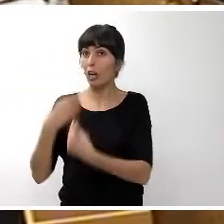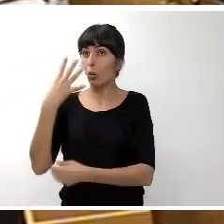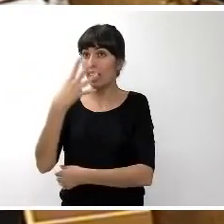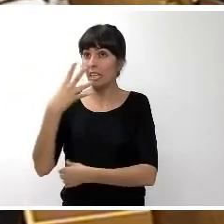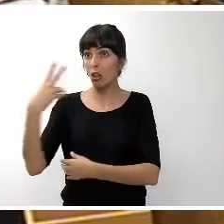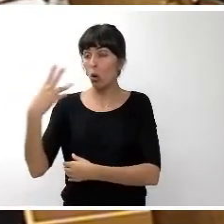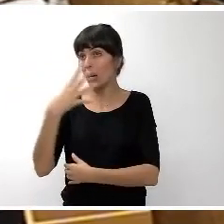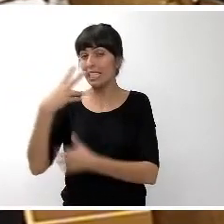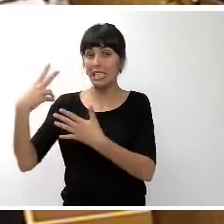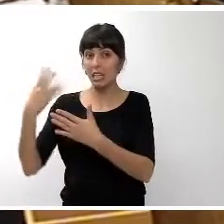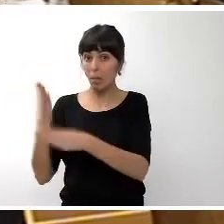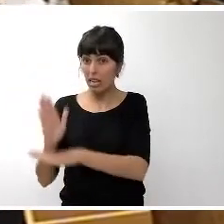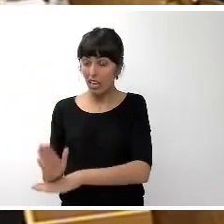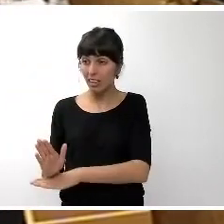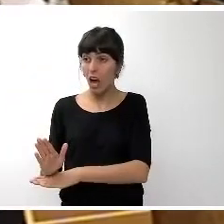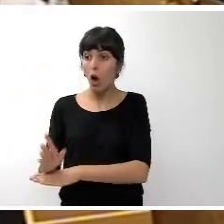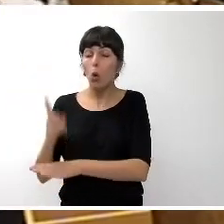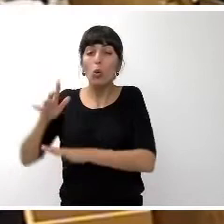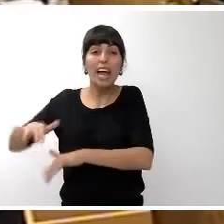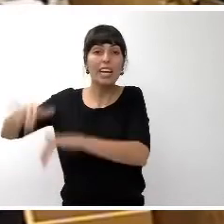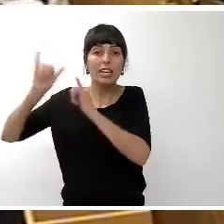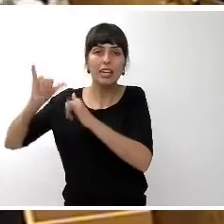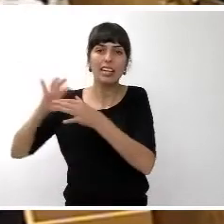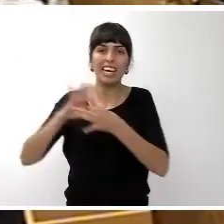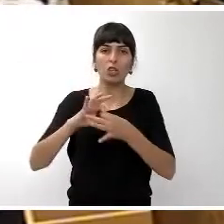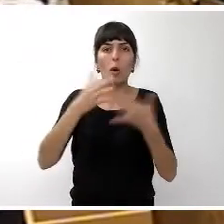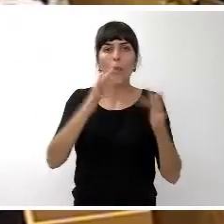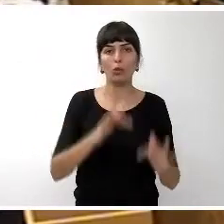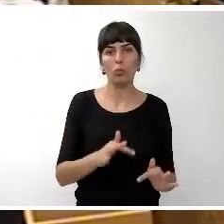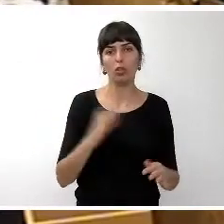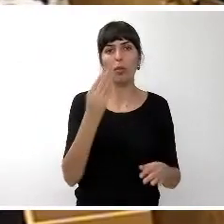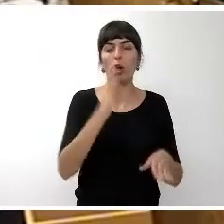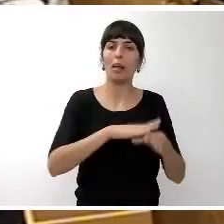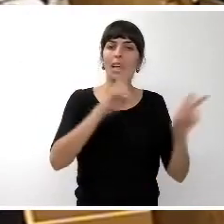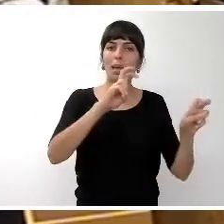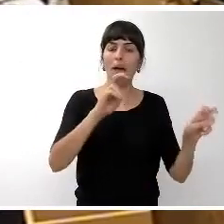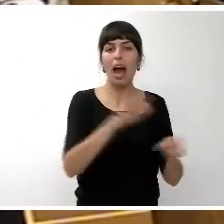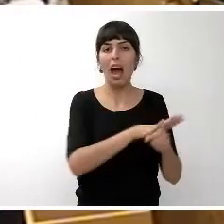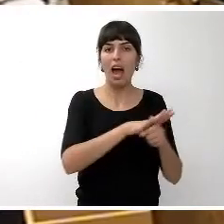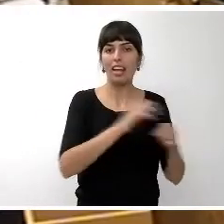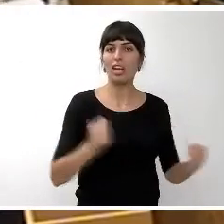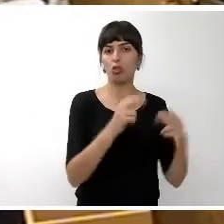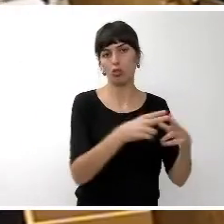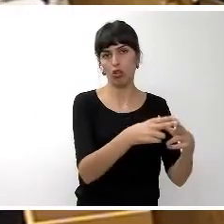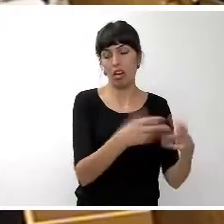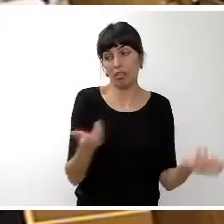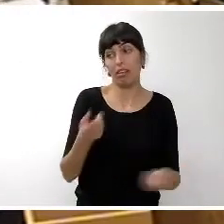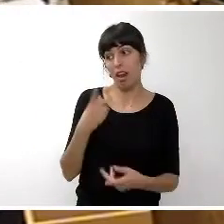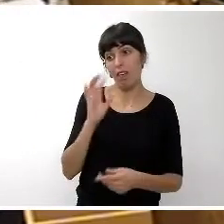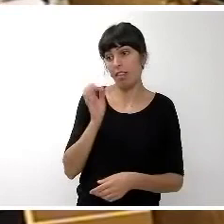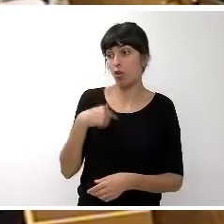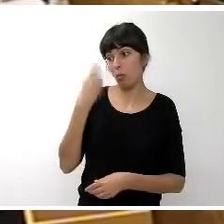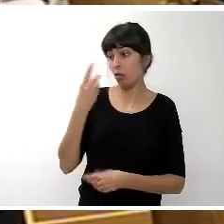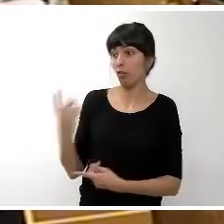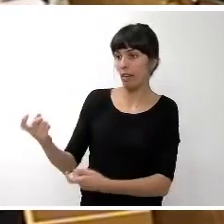presentado que vaya dirigida a mejorar los presupuestos del área de acción social y se echa de menos por lo menos este grupo la echa de menos